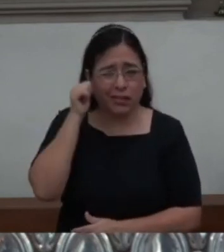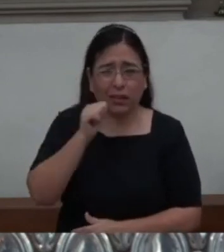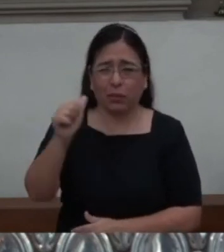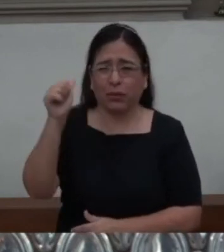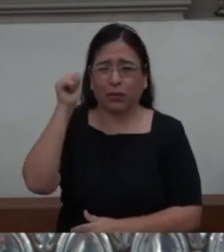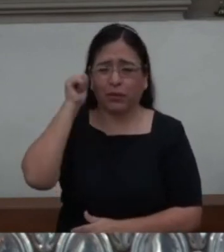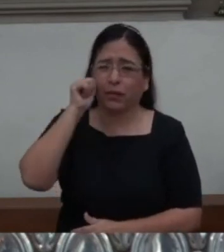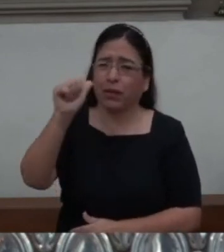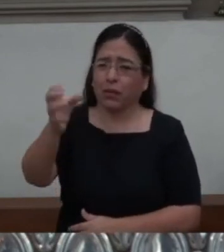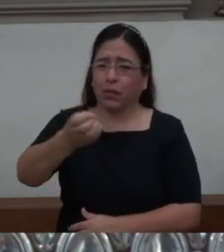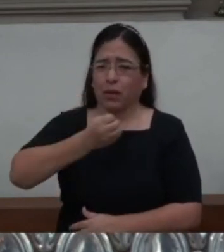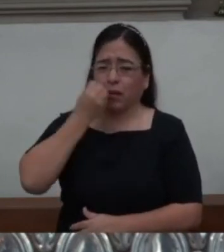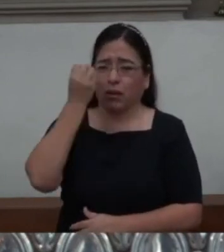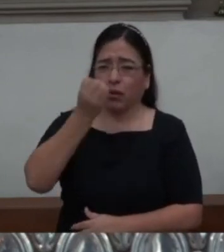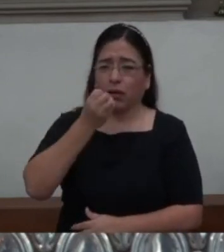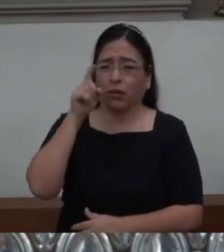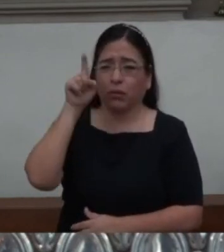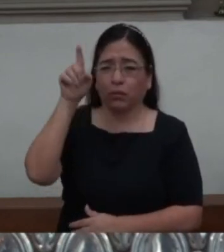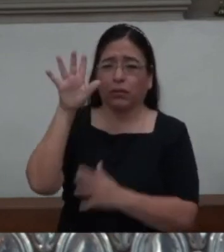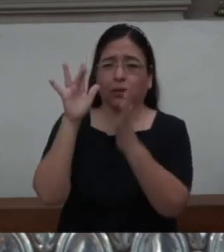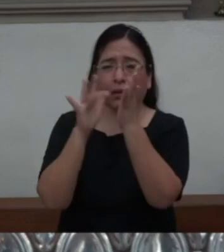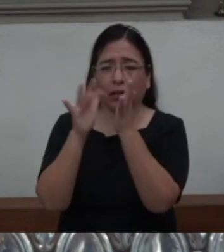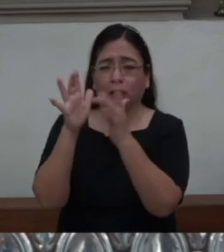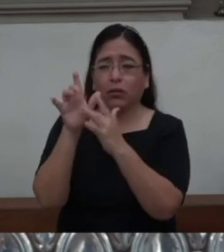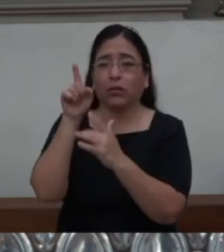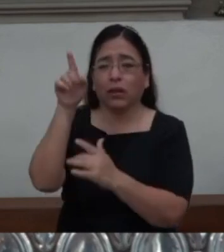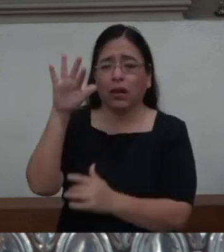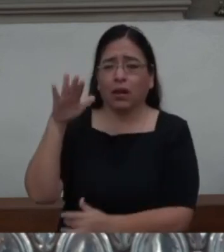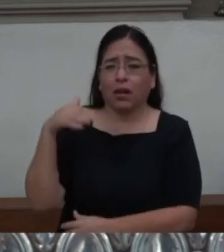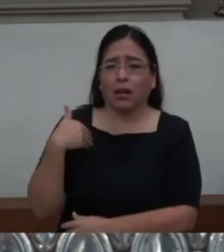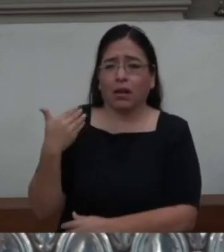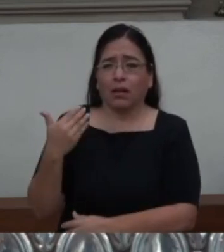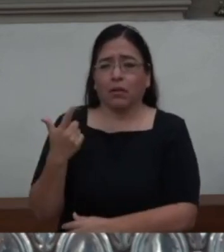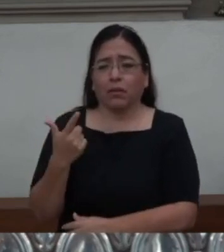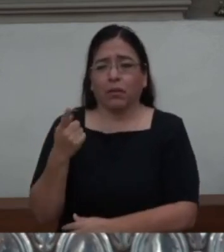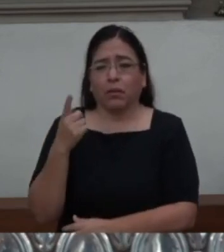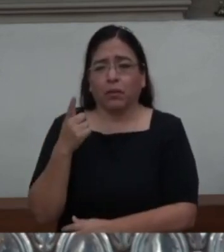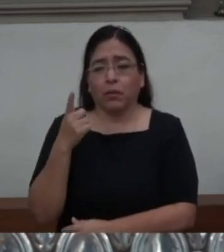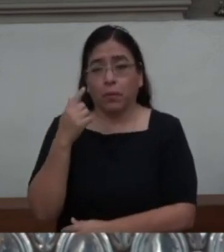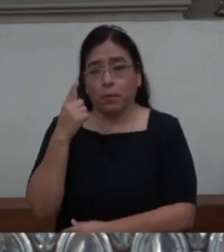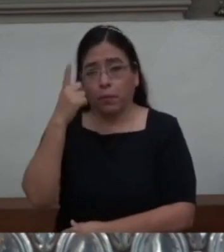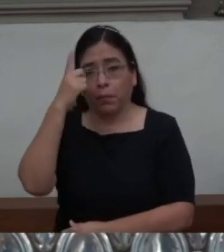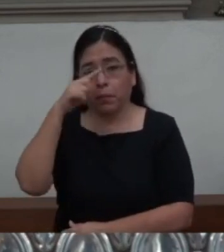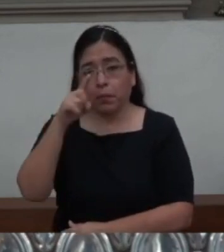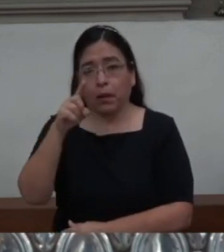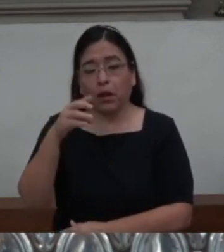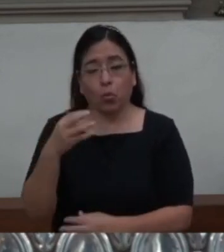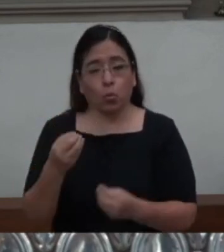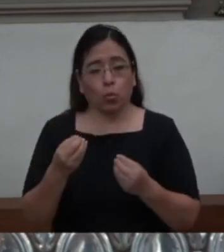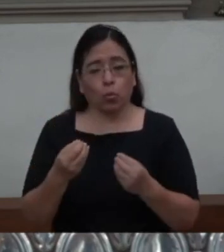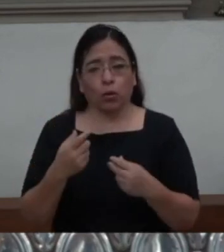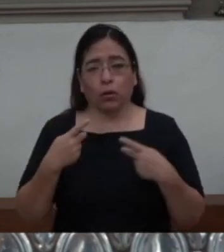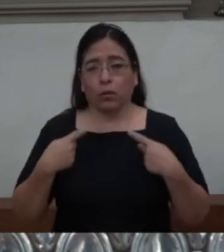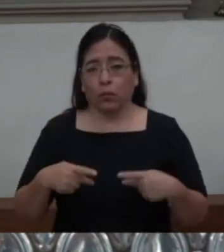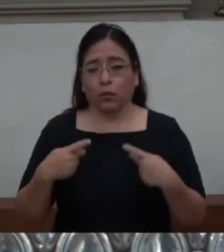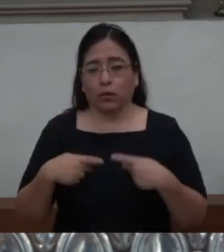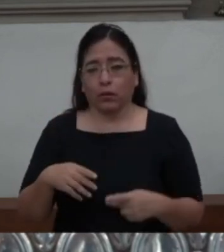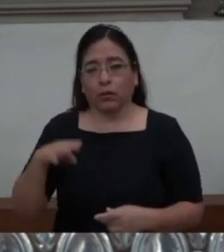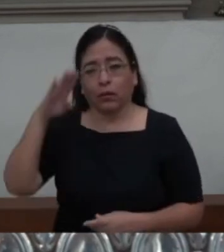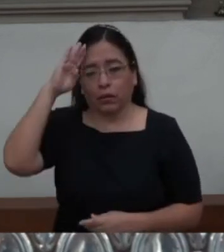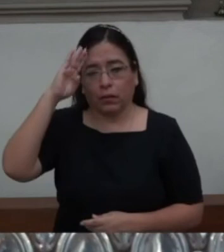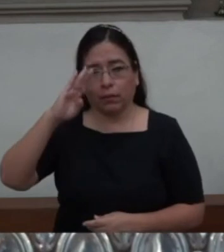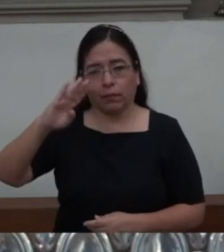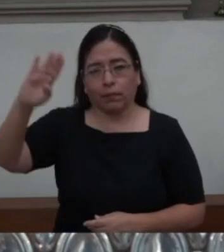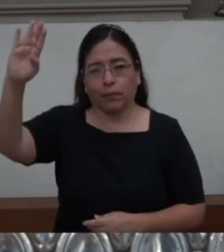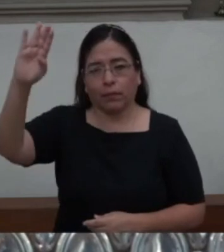Y este milagro también. Servirá de consuelo para muchos. Que el Señor.